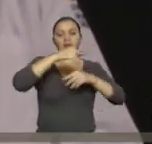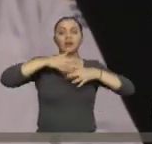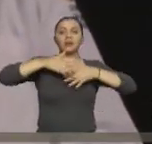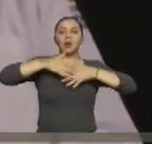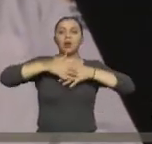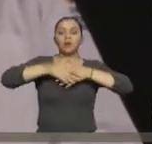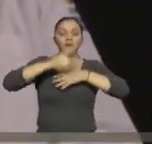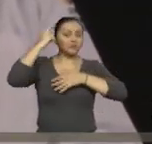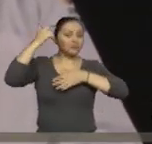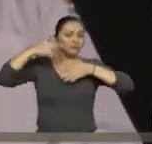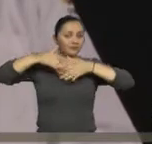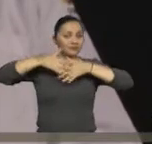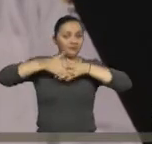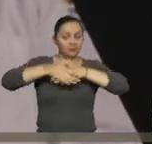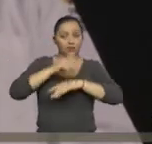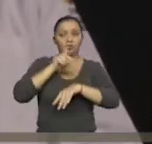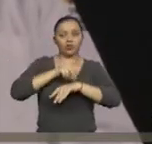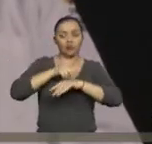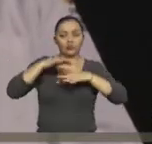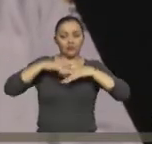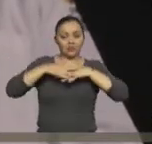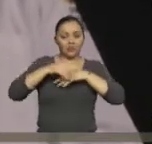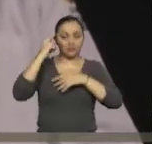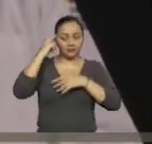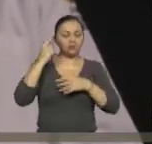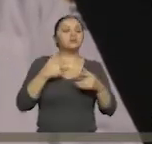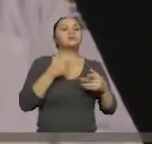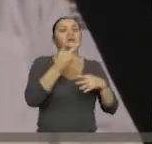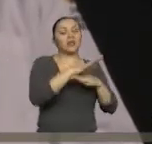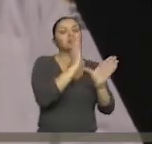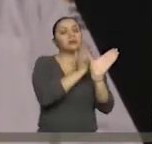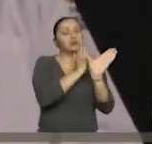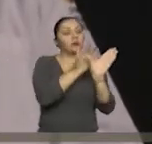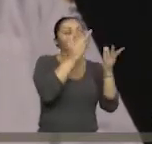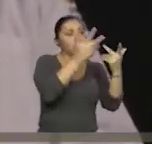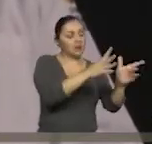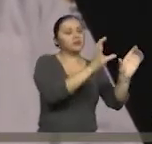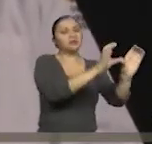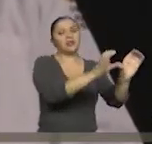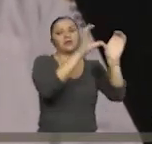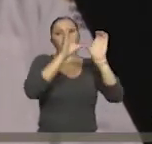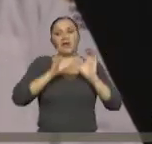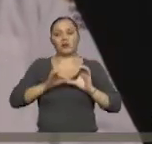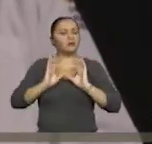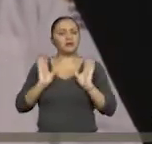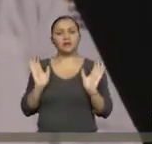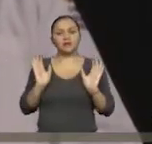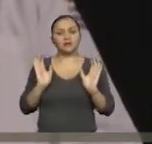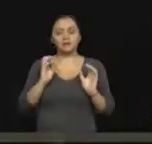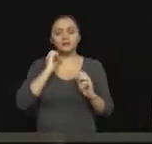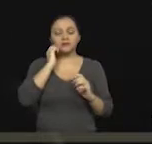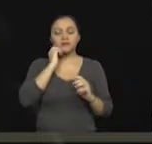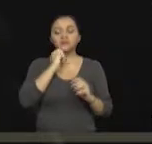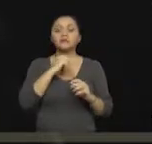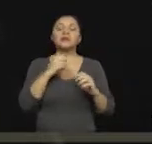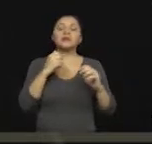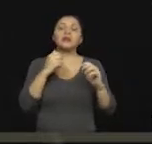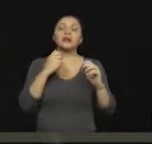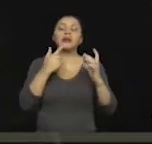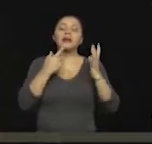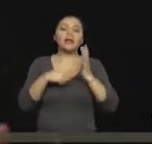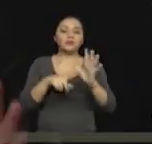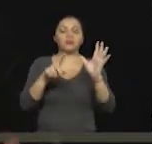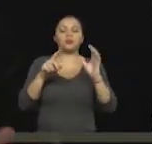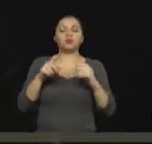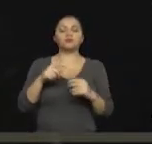nos remiten unos certificados realmente con la valoración de ellos. En el caso de las personas que ya